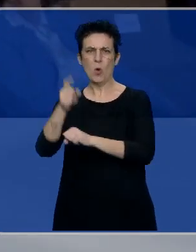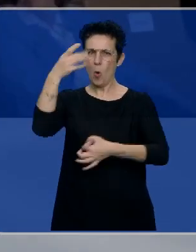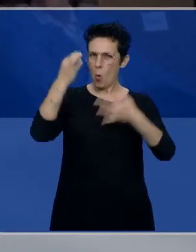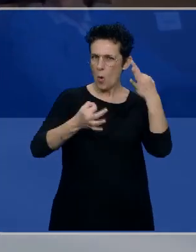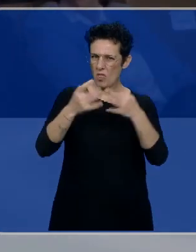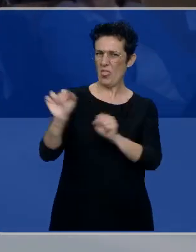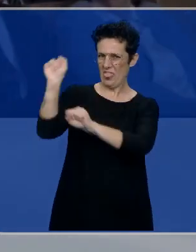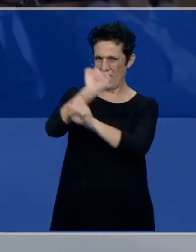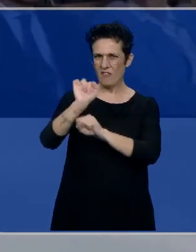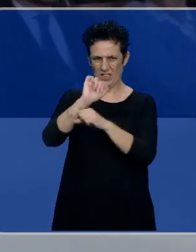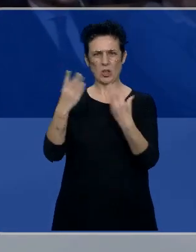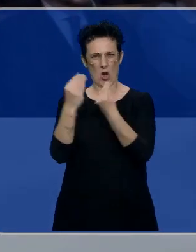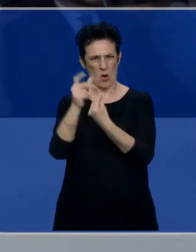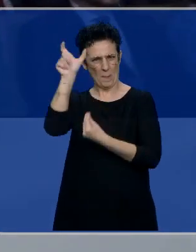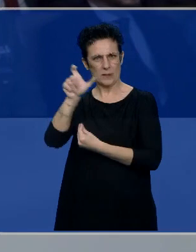a los dos pederastas, es decir,